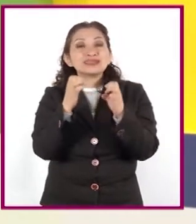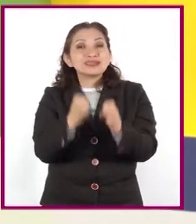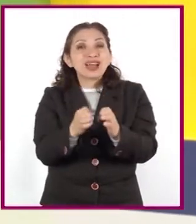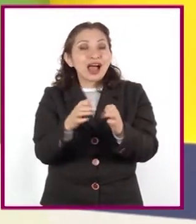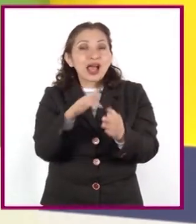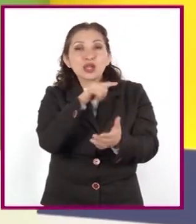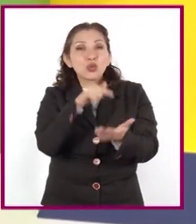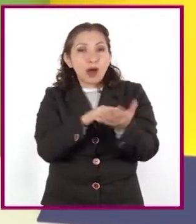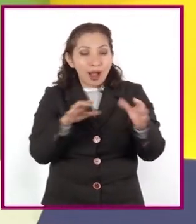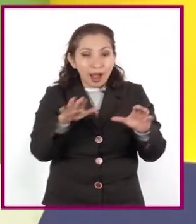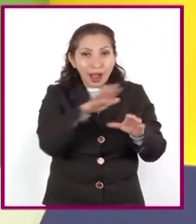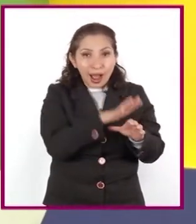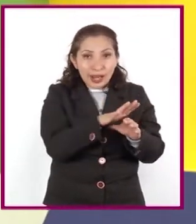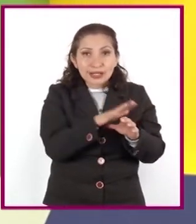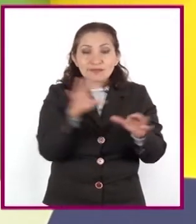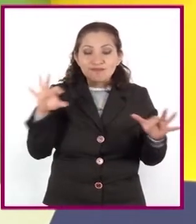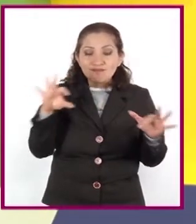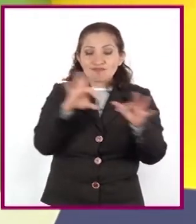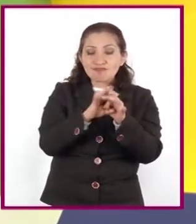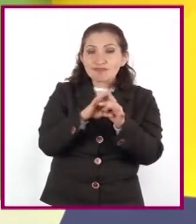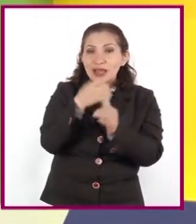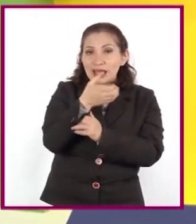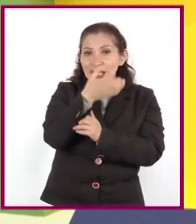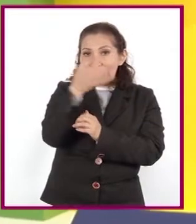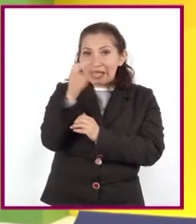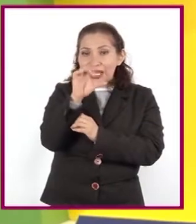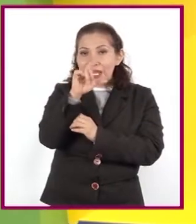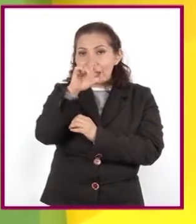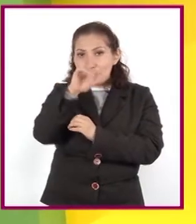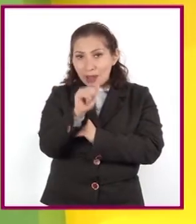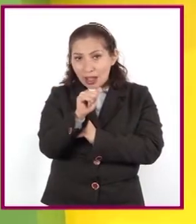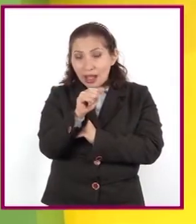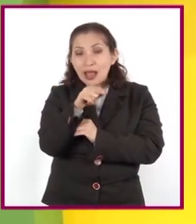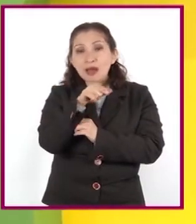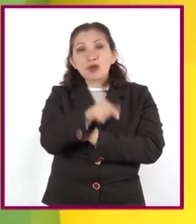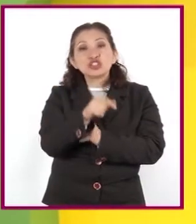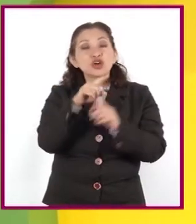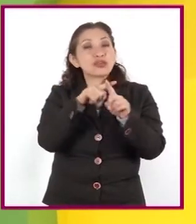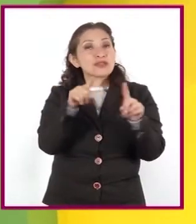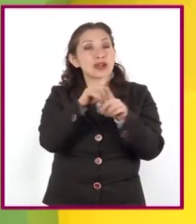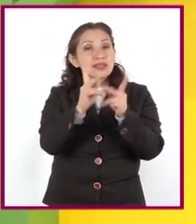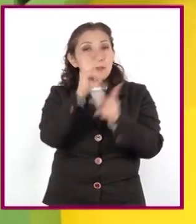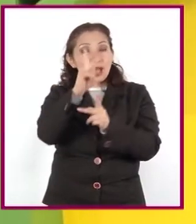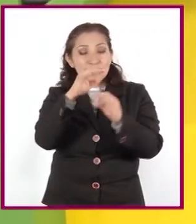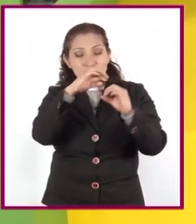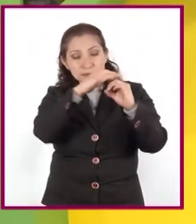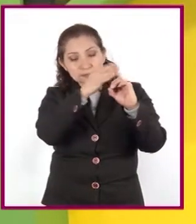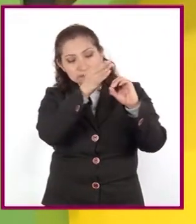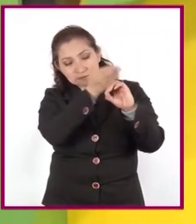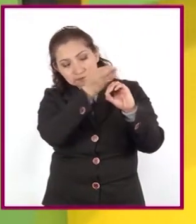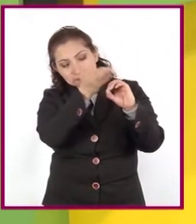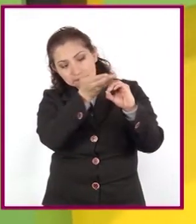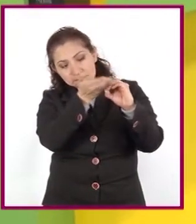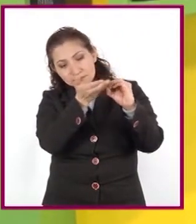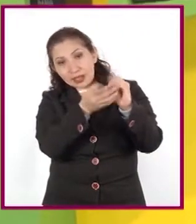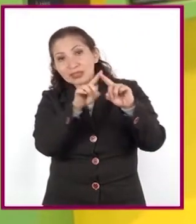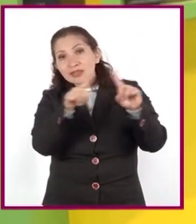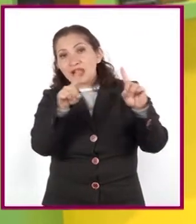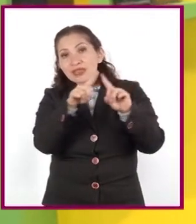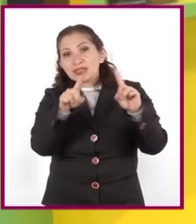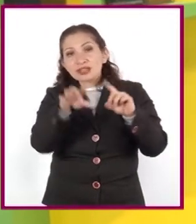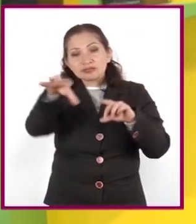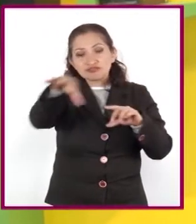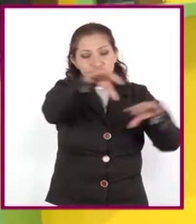en el clima. Así, la diversidad de estos da lugar a la distribución de diferentes tipos de